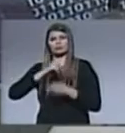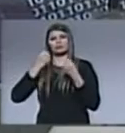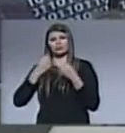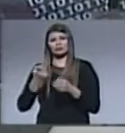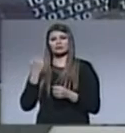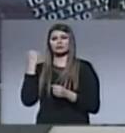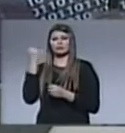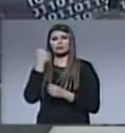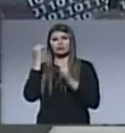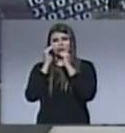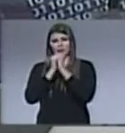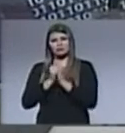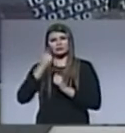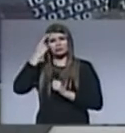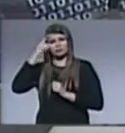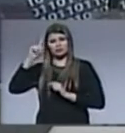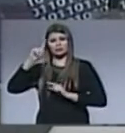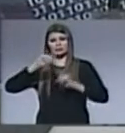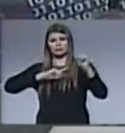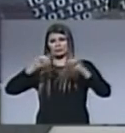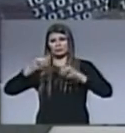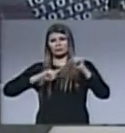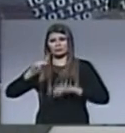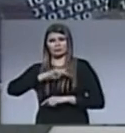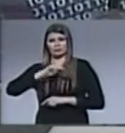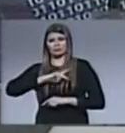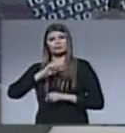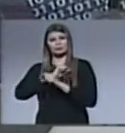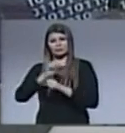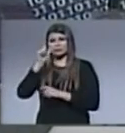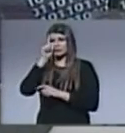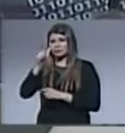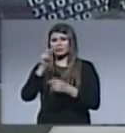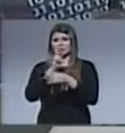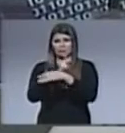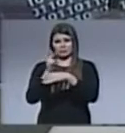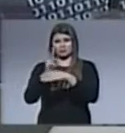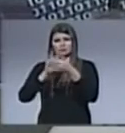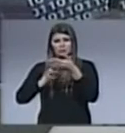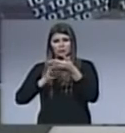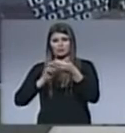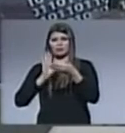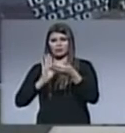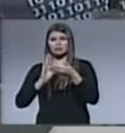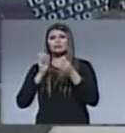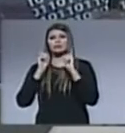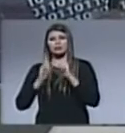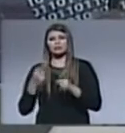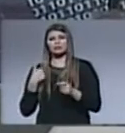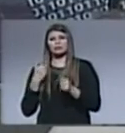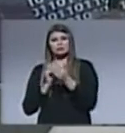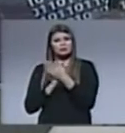Intercedamos por los líderes espirituales a que sean fieles predicadores de la palabra de Dios a que se